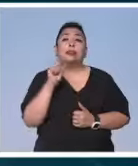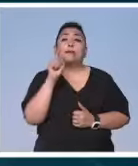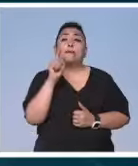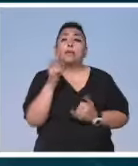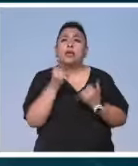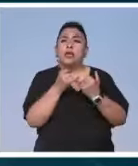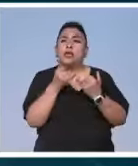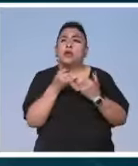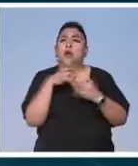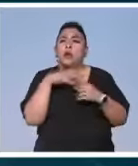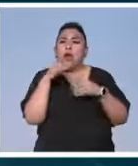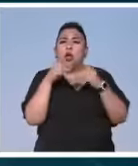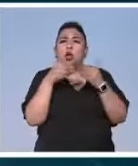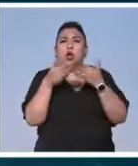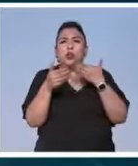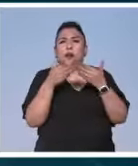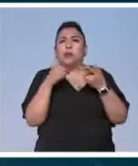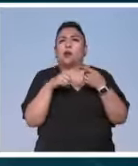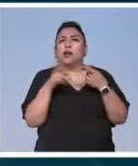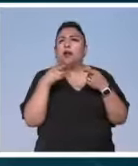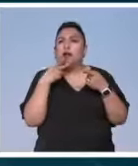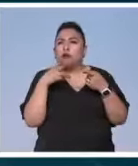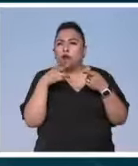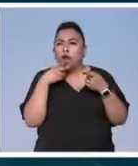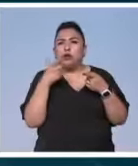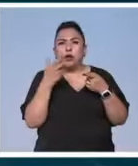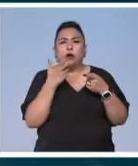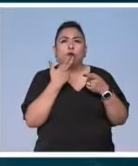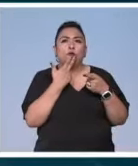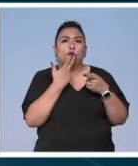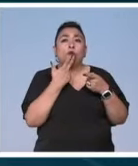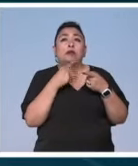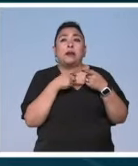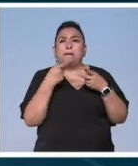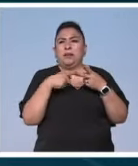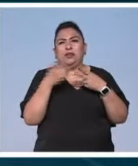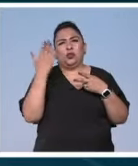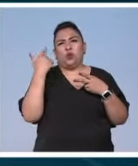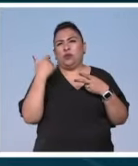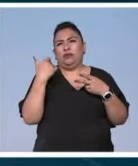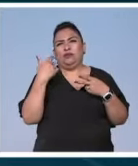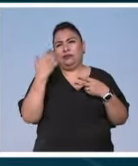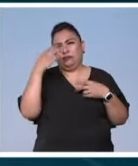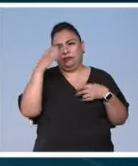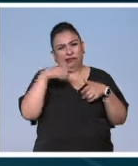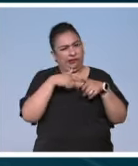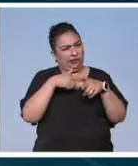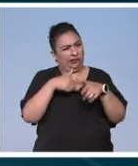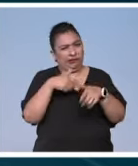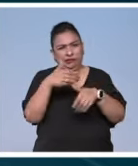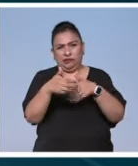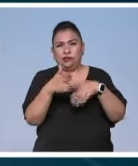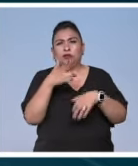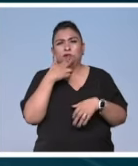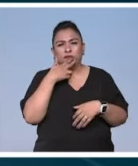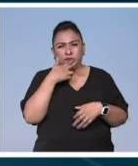motifs contemporáneos, como la cigarra, y eso comenzó muy early en su carrera y ha seguido.